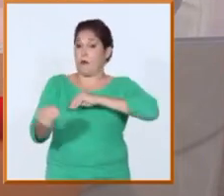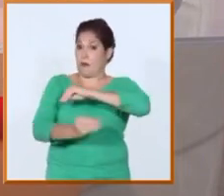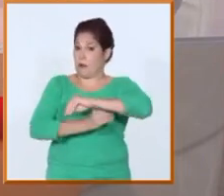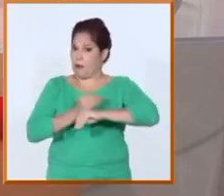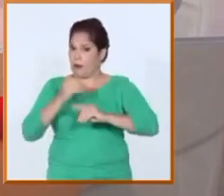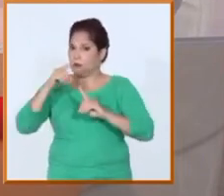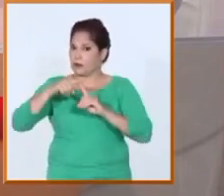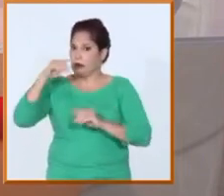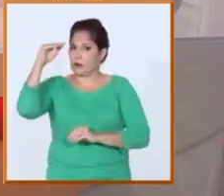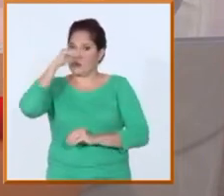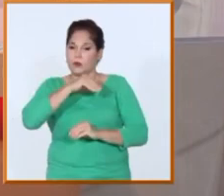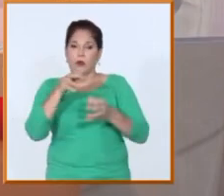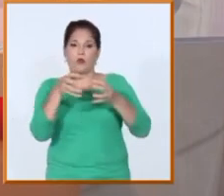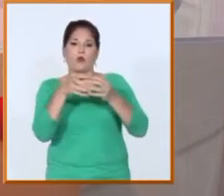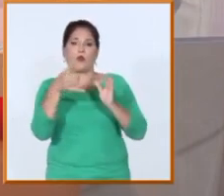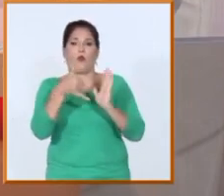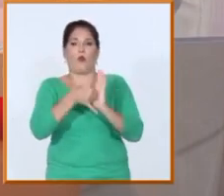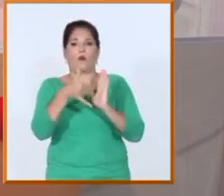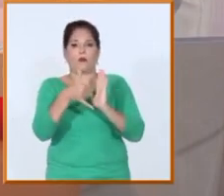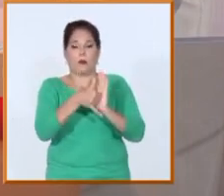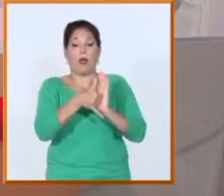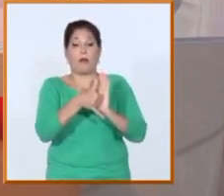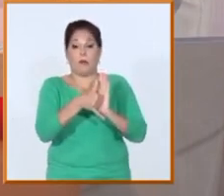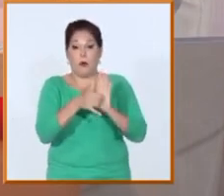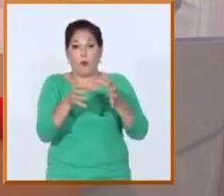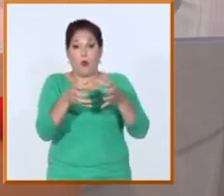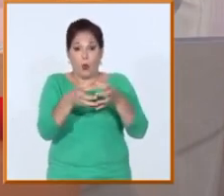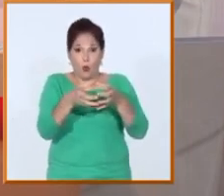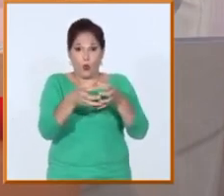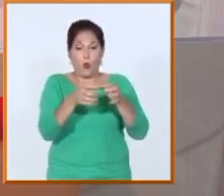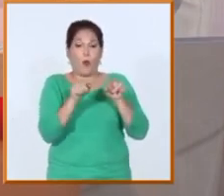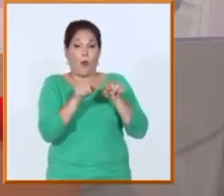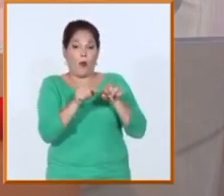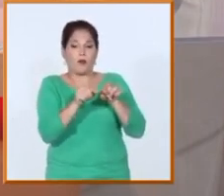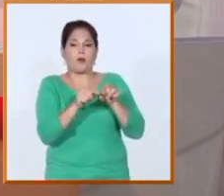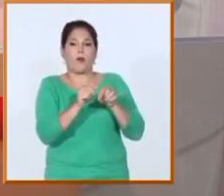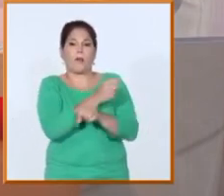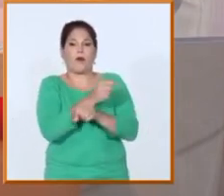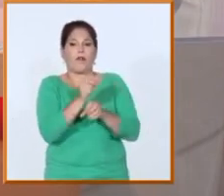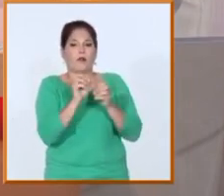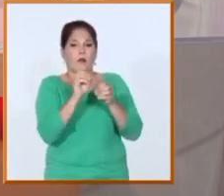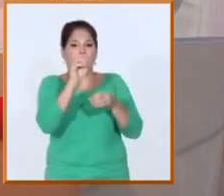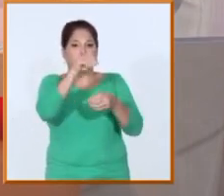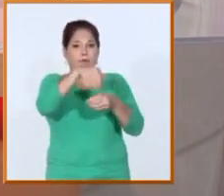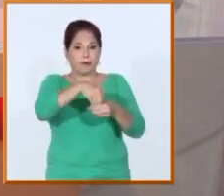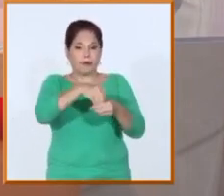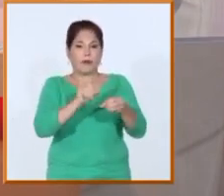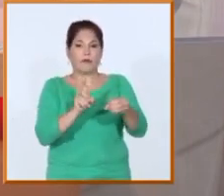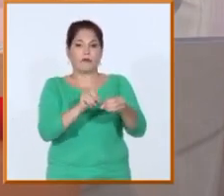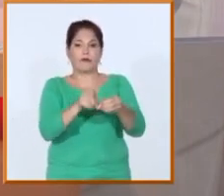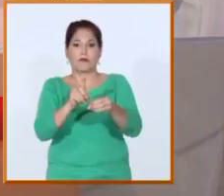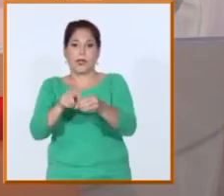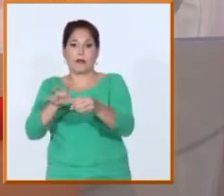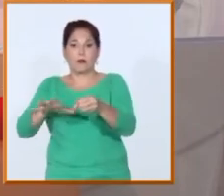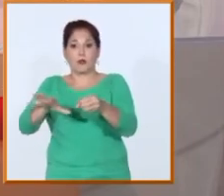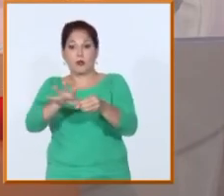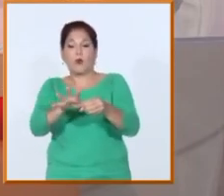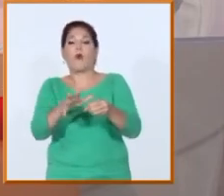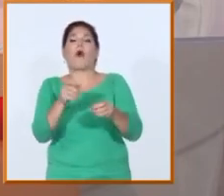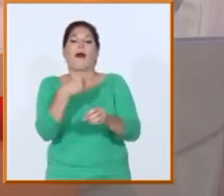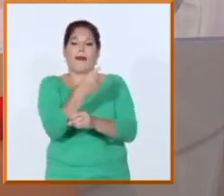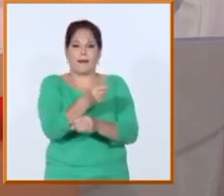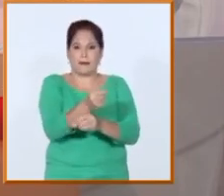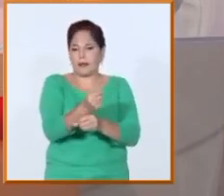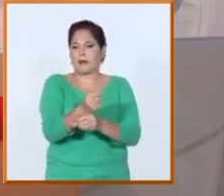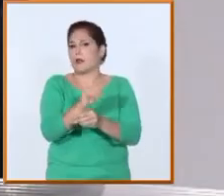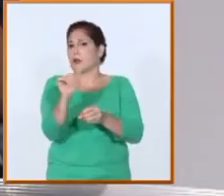tecnologías lo más intensivamente posible. Y eso obviamente son experiencias que ahora nutren lo que estamos haciendo, pero sin duda este curso